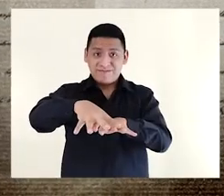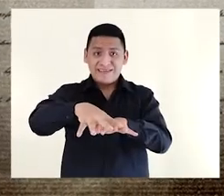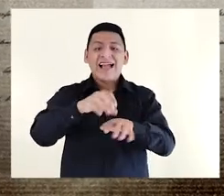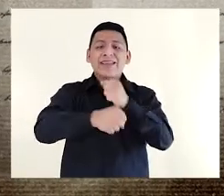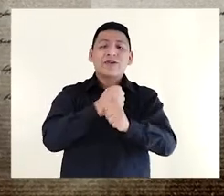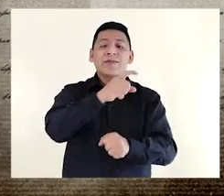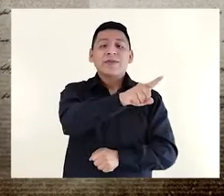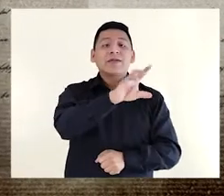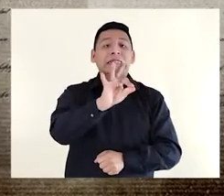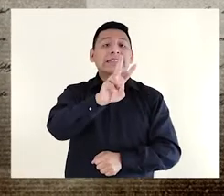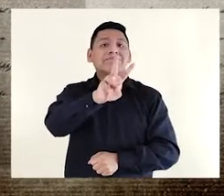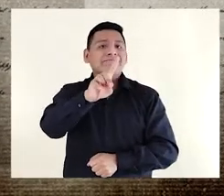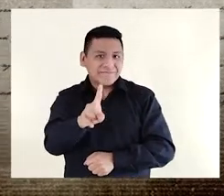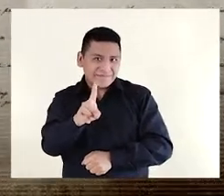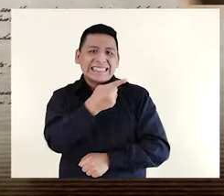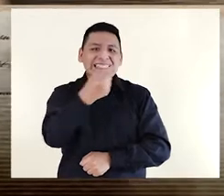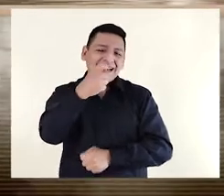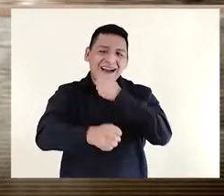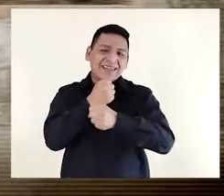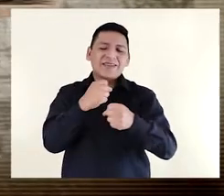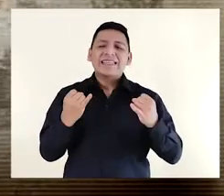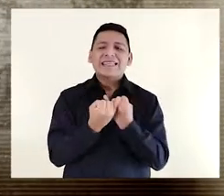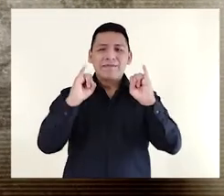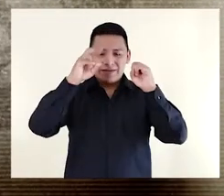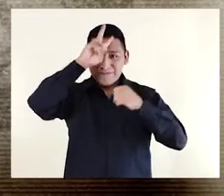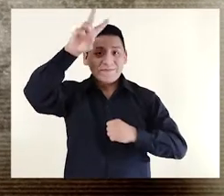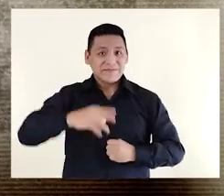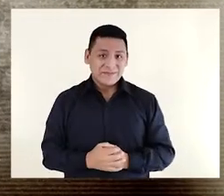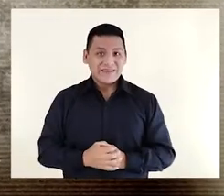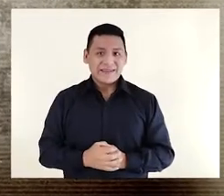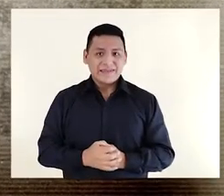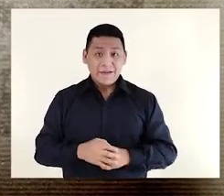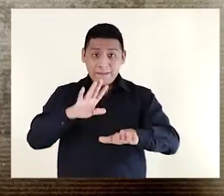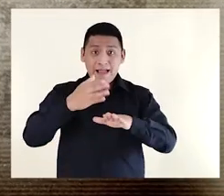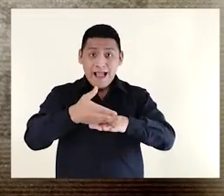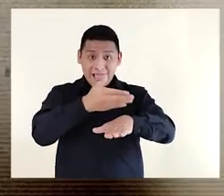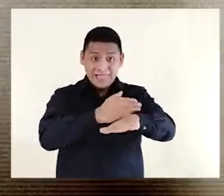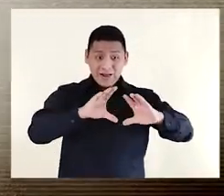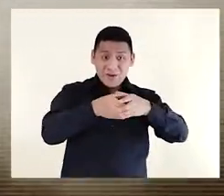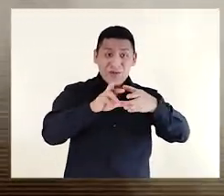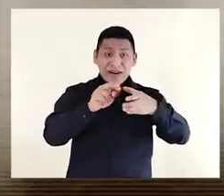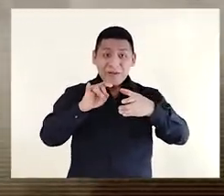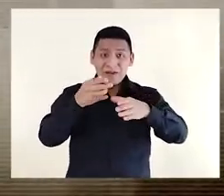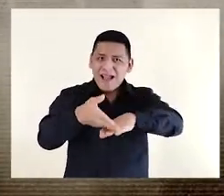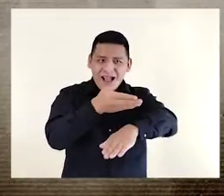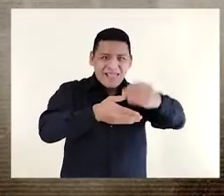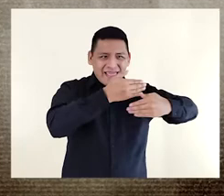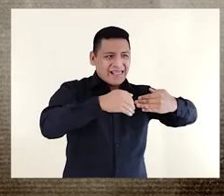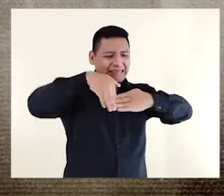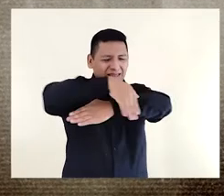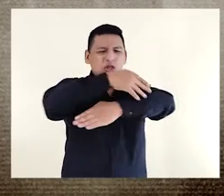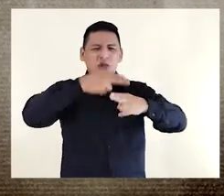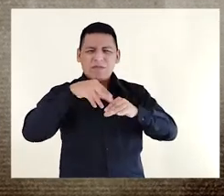denominado así en 1921, por el primer centenario de nuestra independencia. En tiempos previos a la república, este